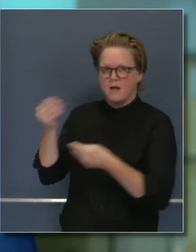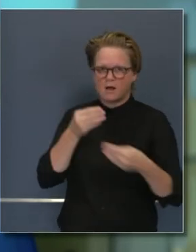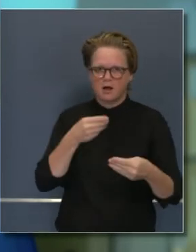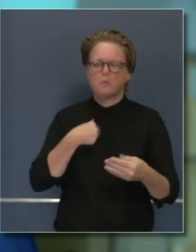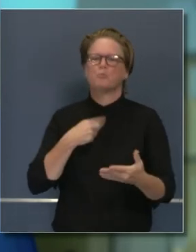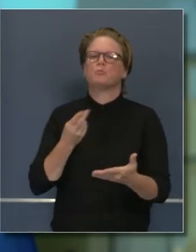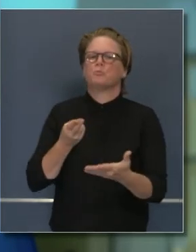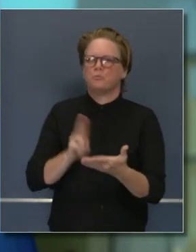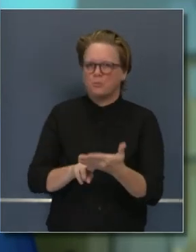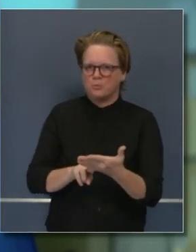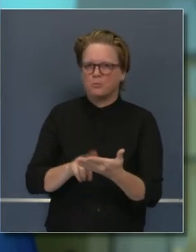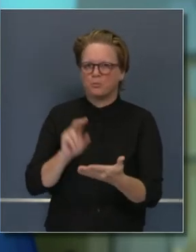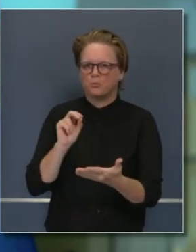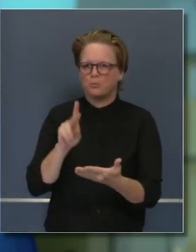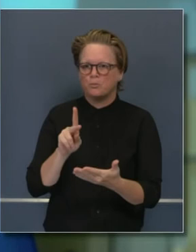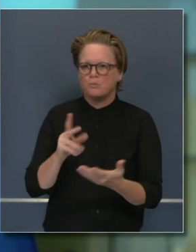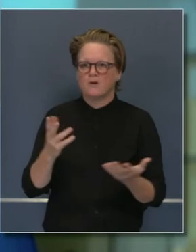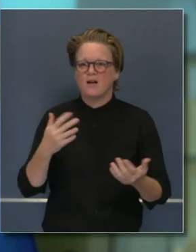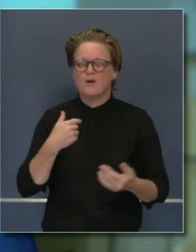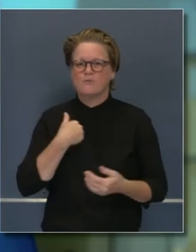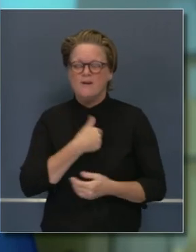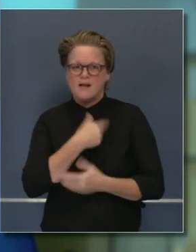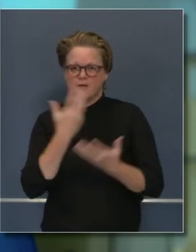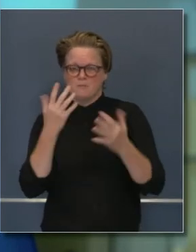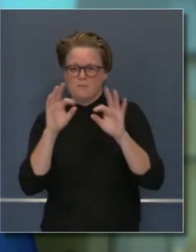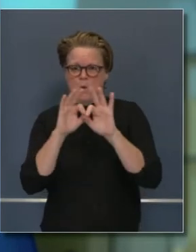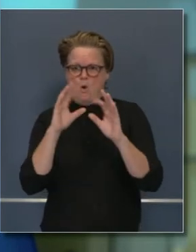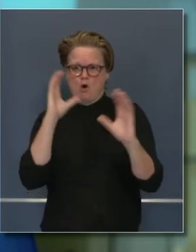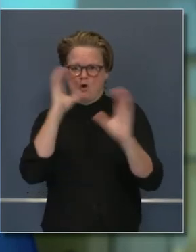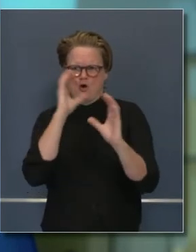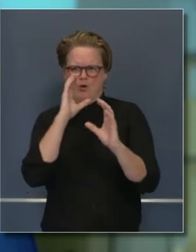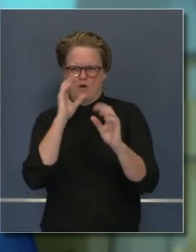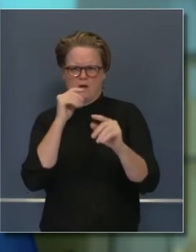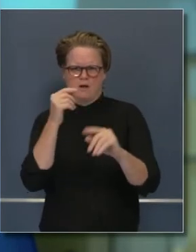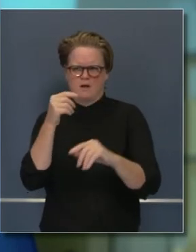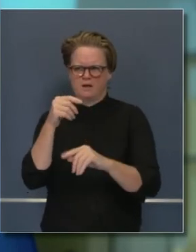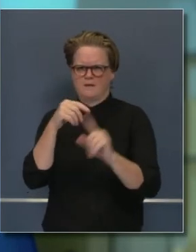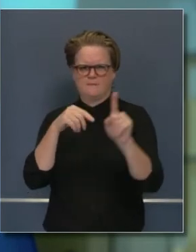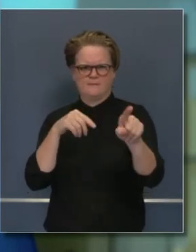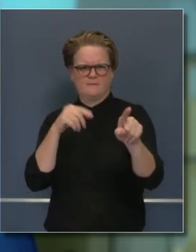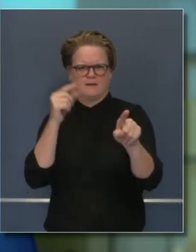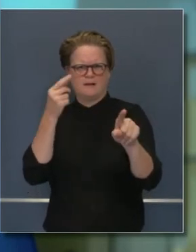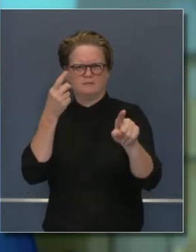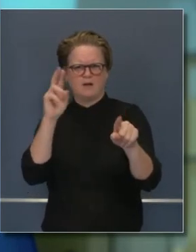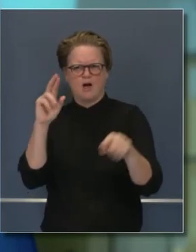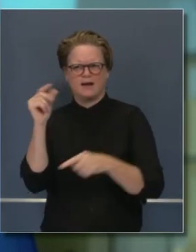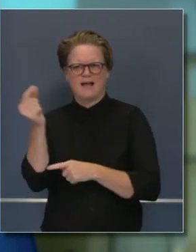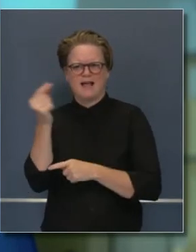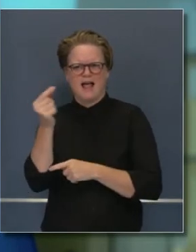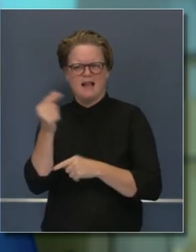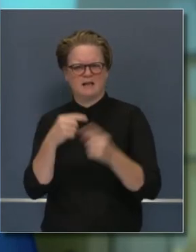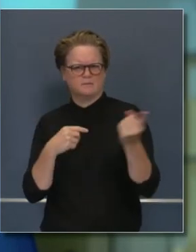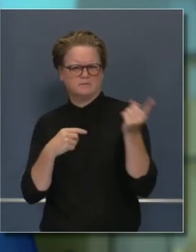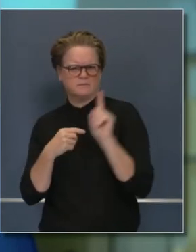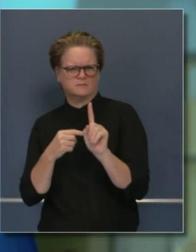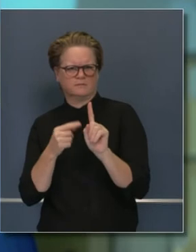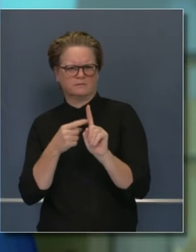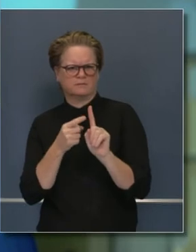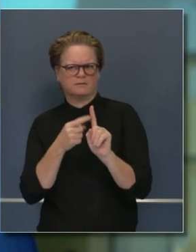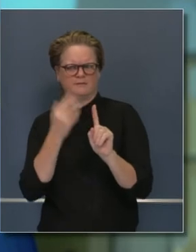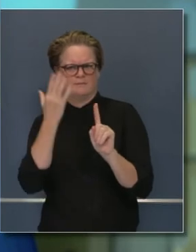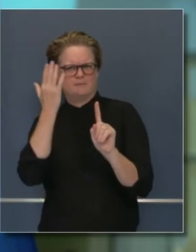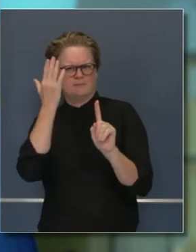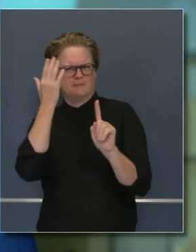y ahora estamos viendo posible, considerando posiblemente pausarlo. El Dr. Gally les explicará por qué en